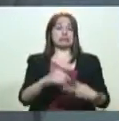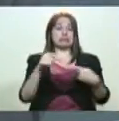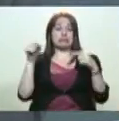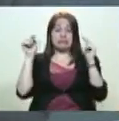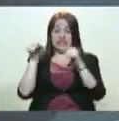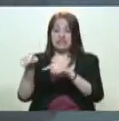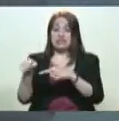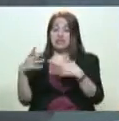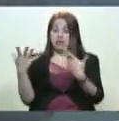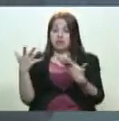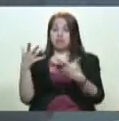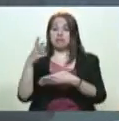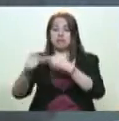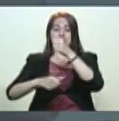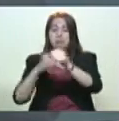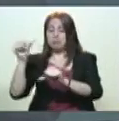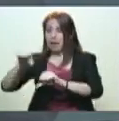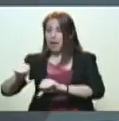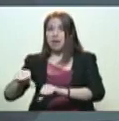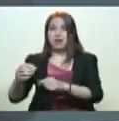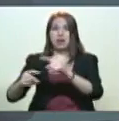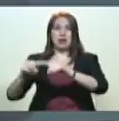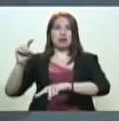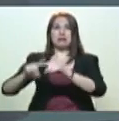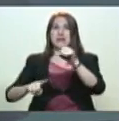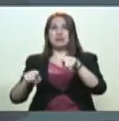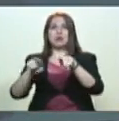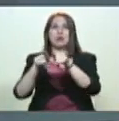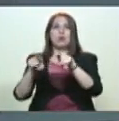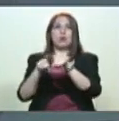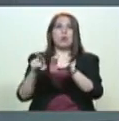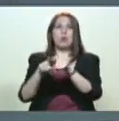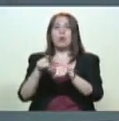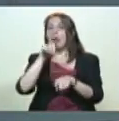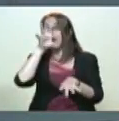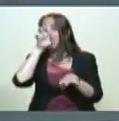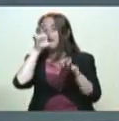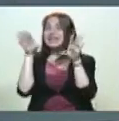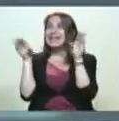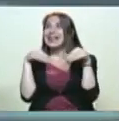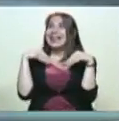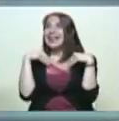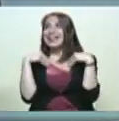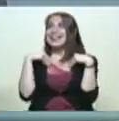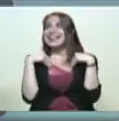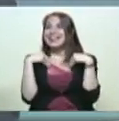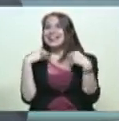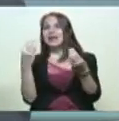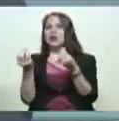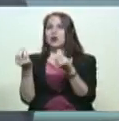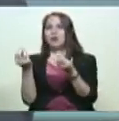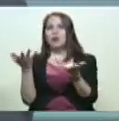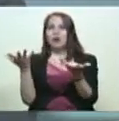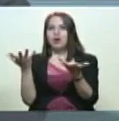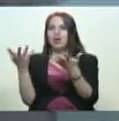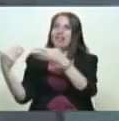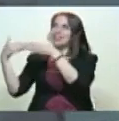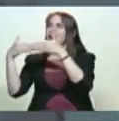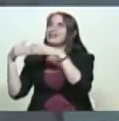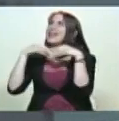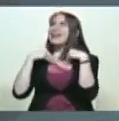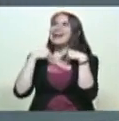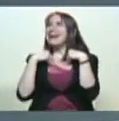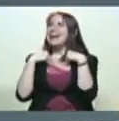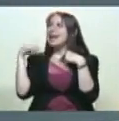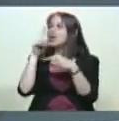radicalismo, esa posición de perrito simpático arrastrado en el piso frente a la potencia de Yankee, no